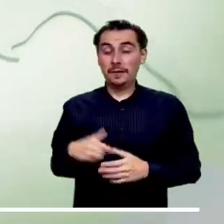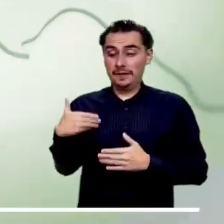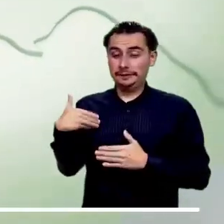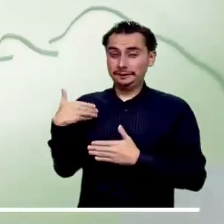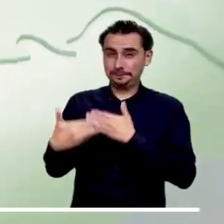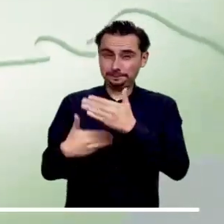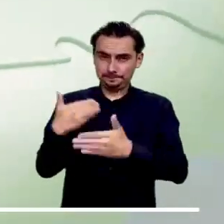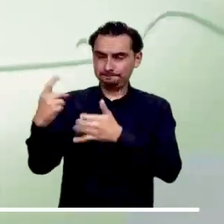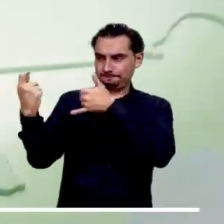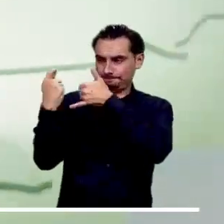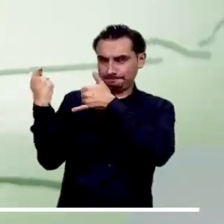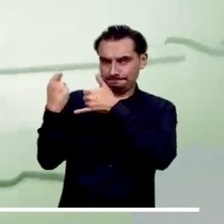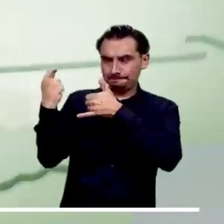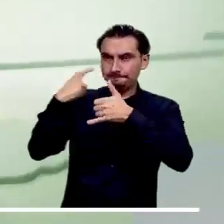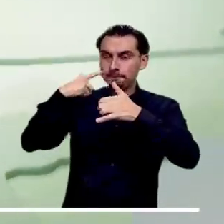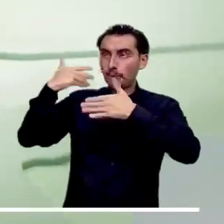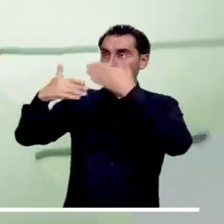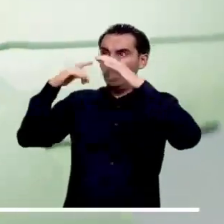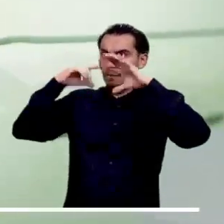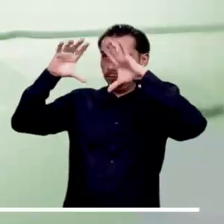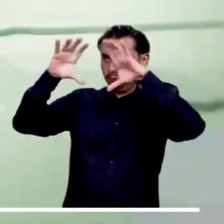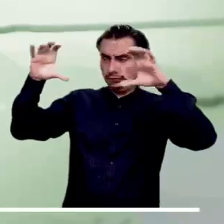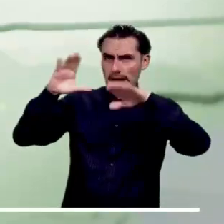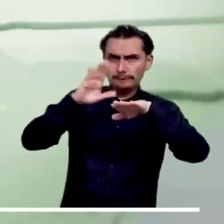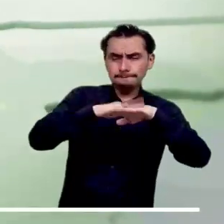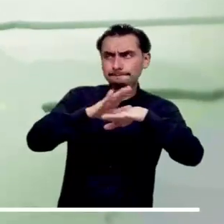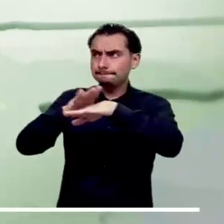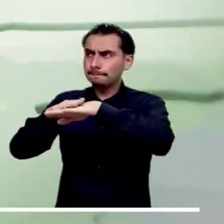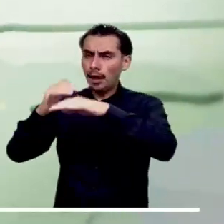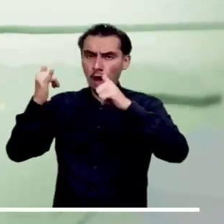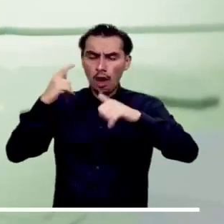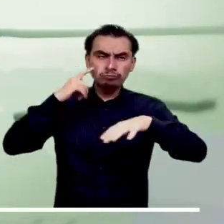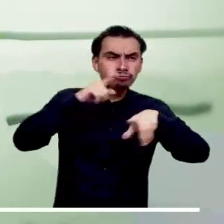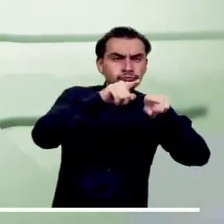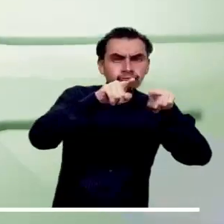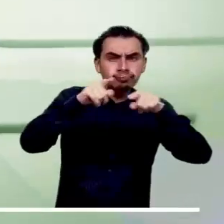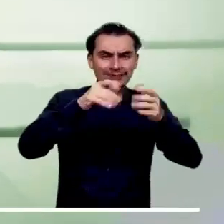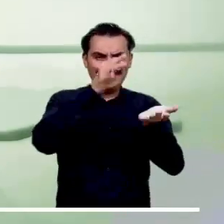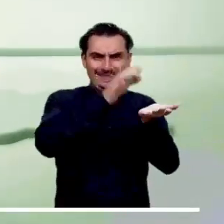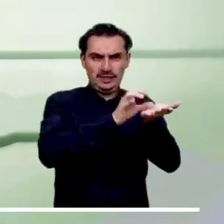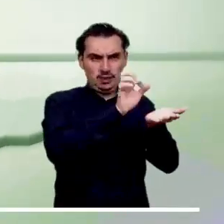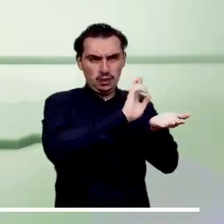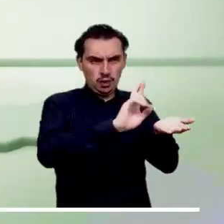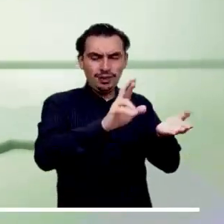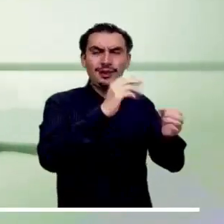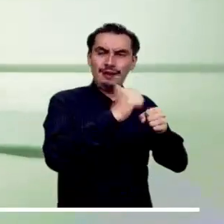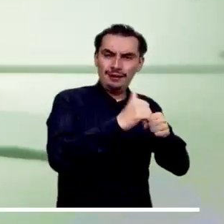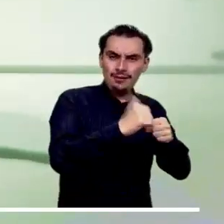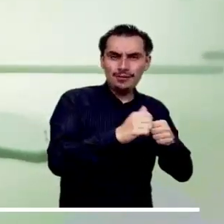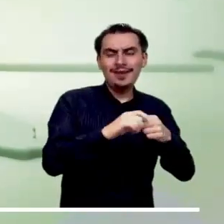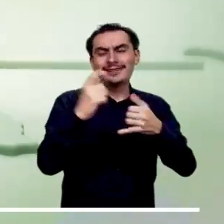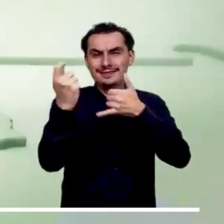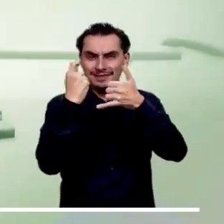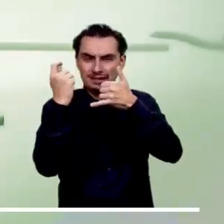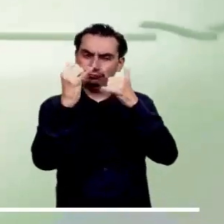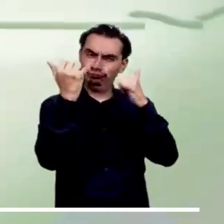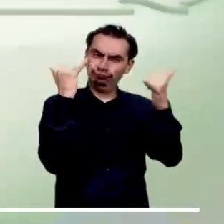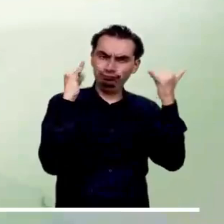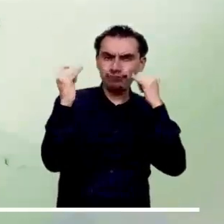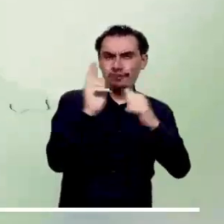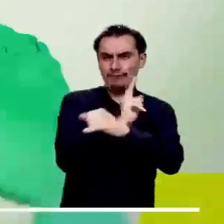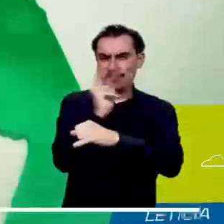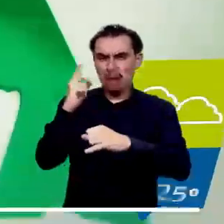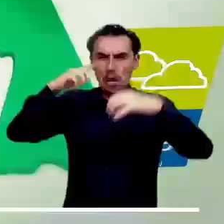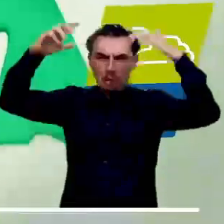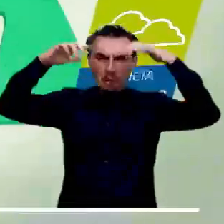llanero, por lo que se esperan lloviznas en el centro y oriente de Arauca, oriente de Casanare, norte de Bichada y oriente